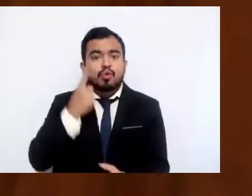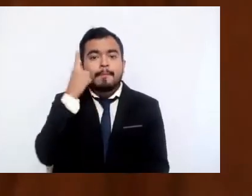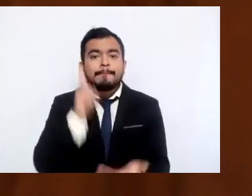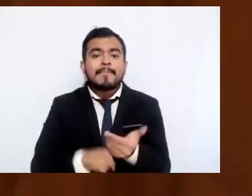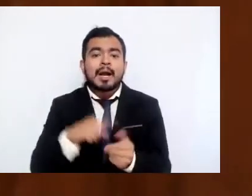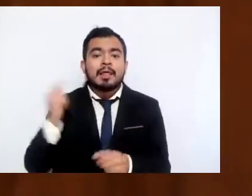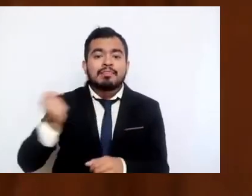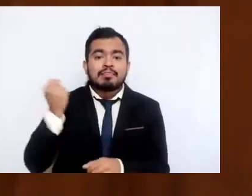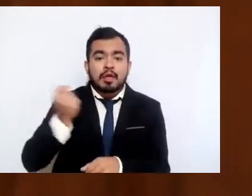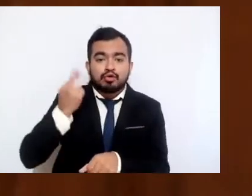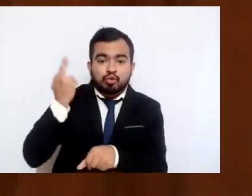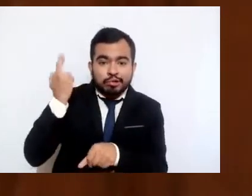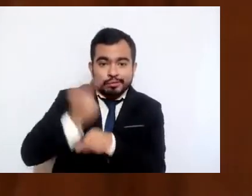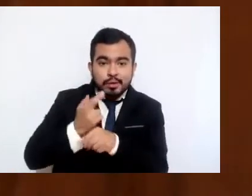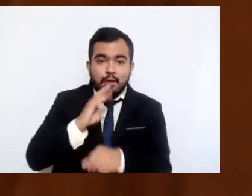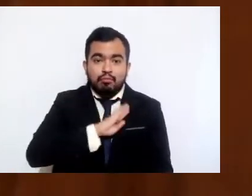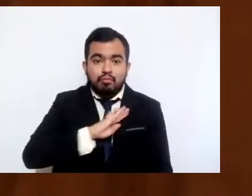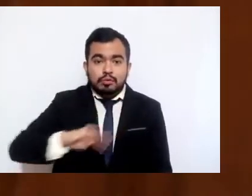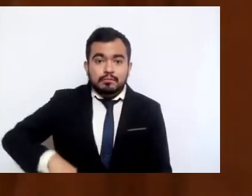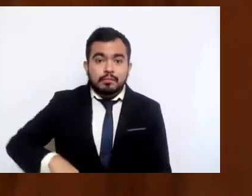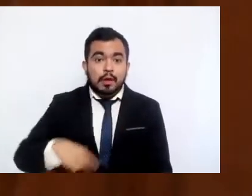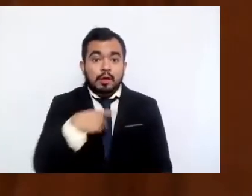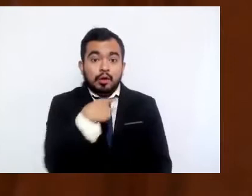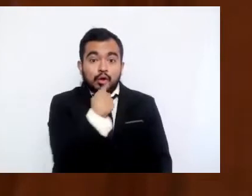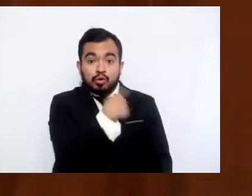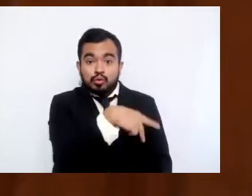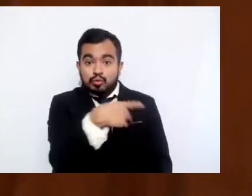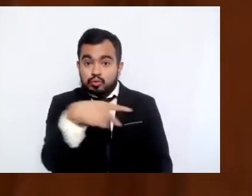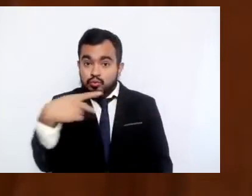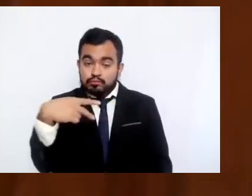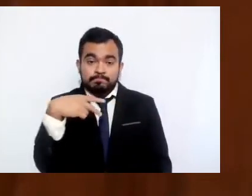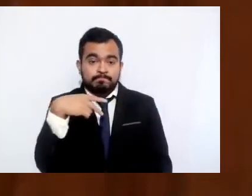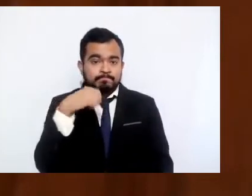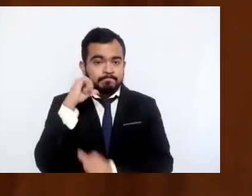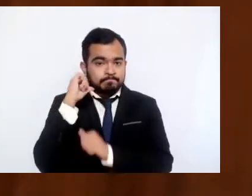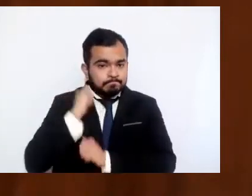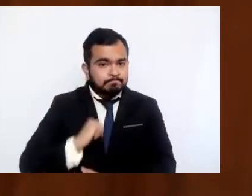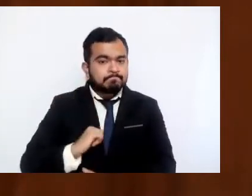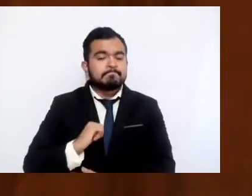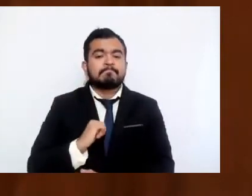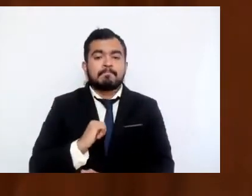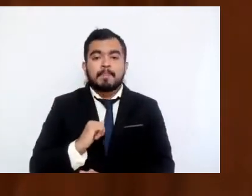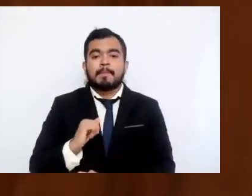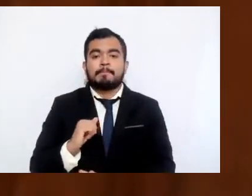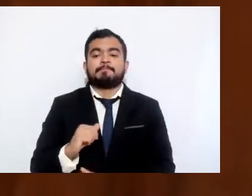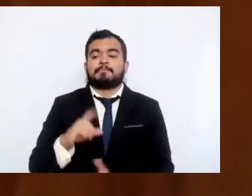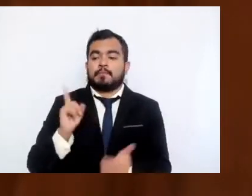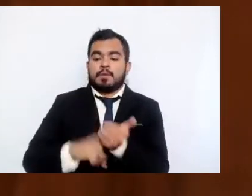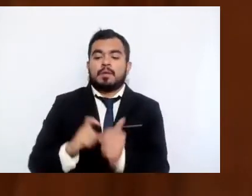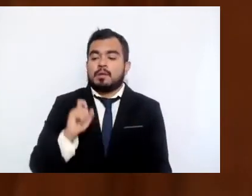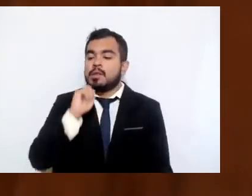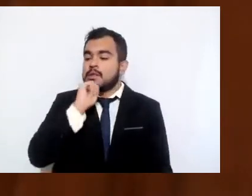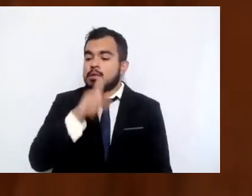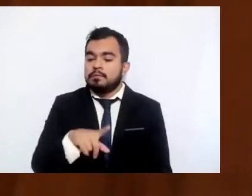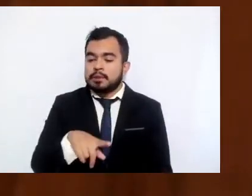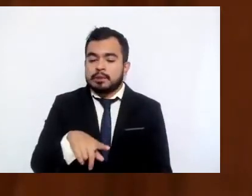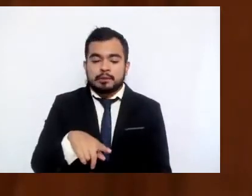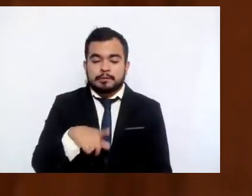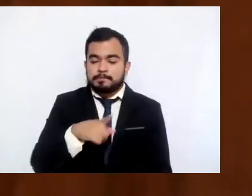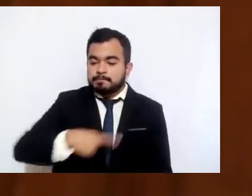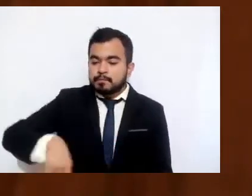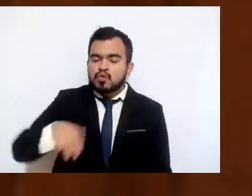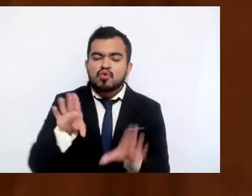respectivas competencias y atribuciones y por cuanto hace a los procedimientos de recaudación de las contribuciones que les